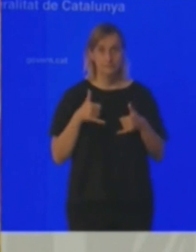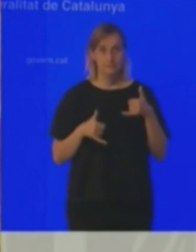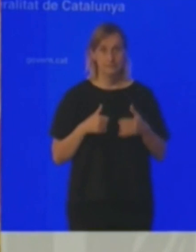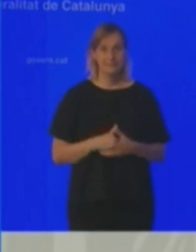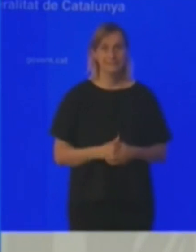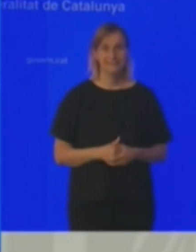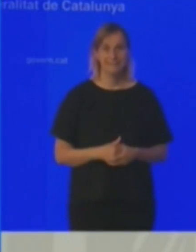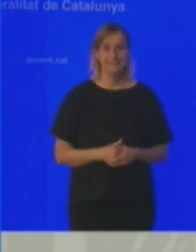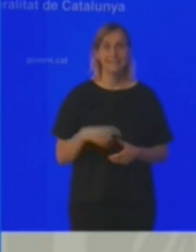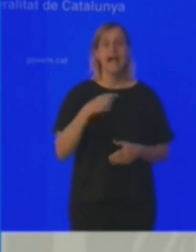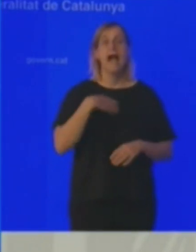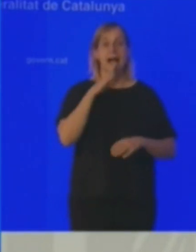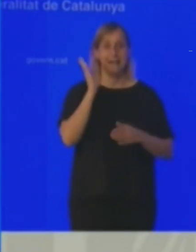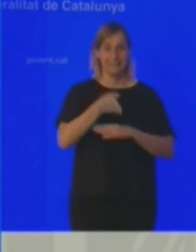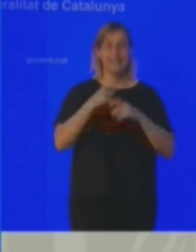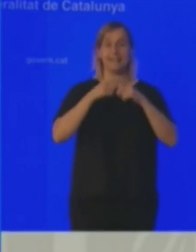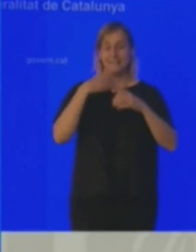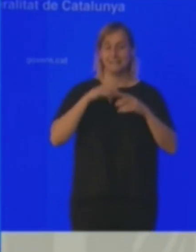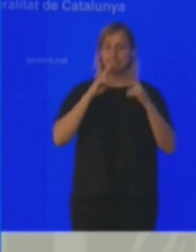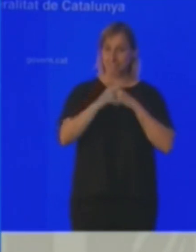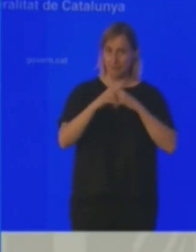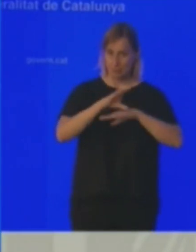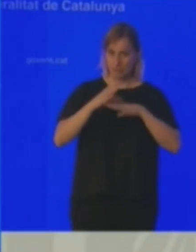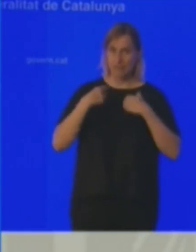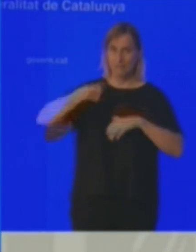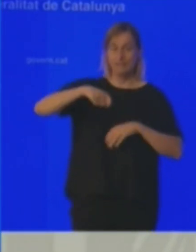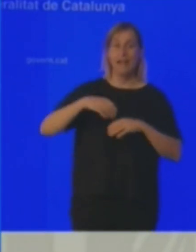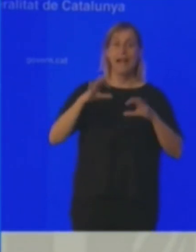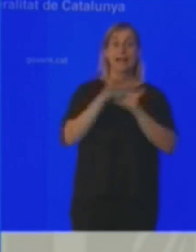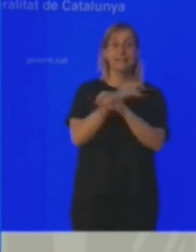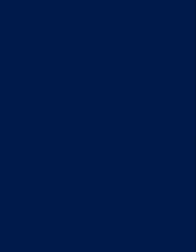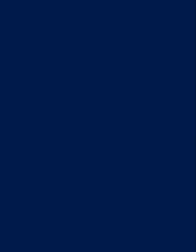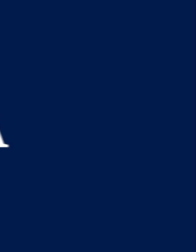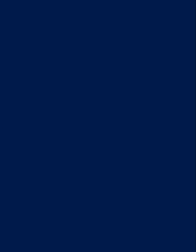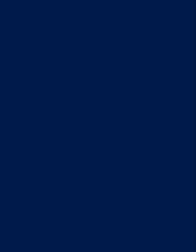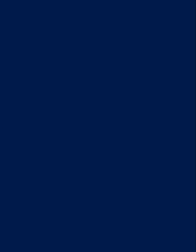la sanción es de 100 euros por el incumplimiento del uso de la mascarilla.